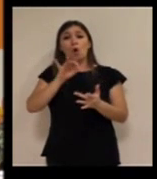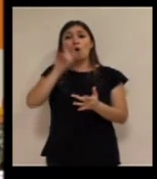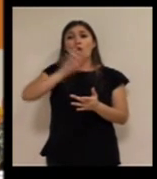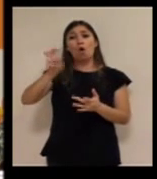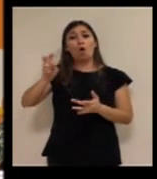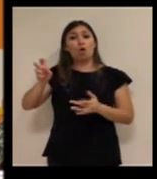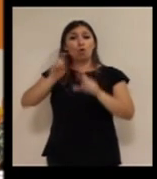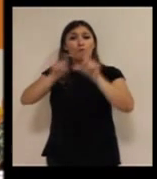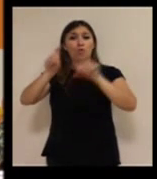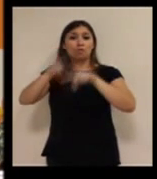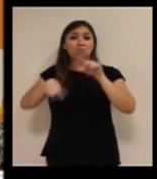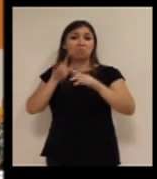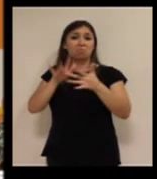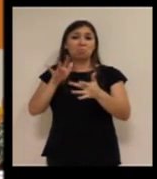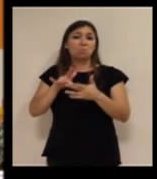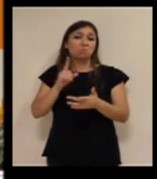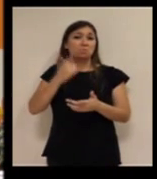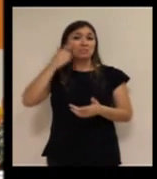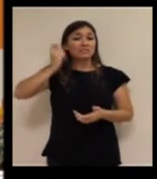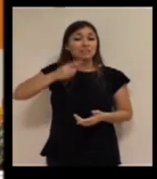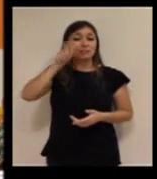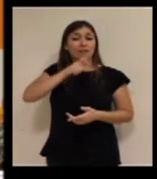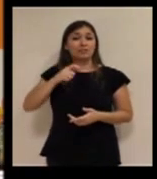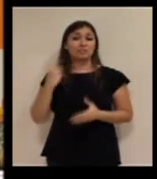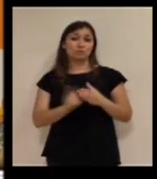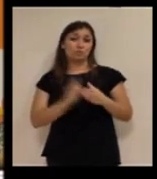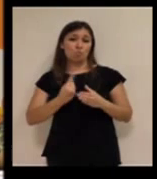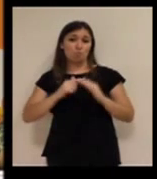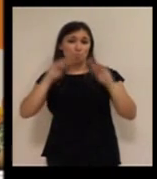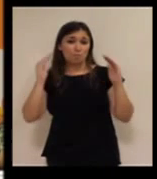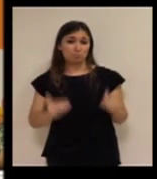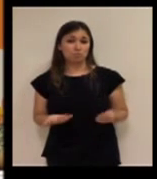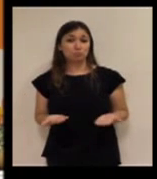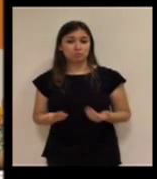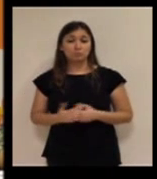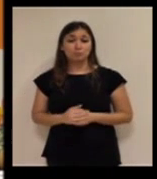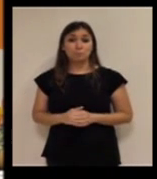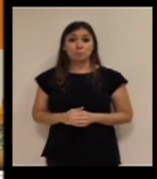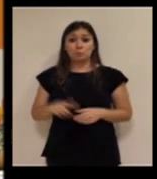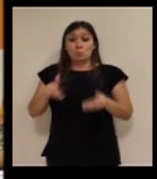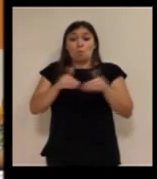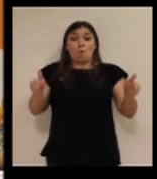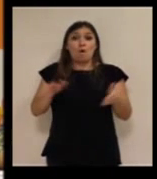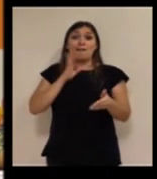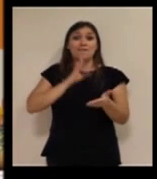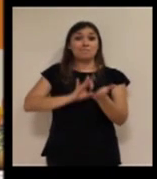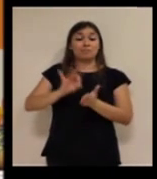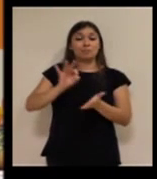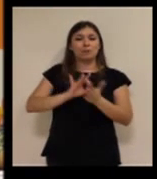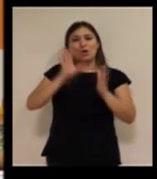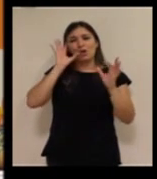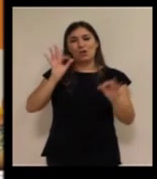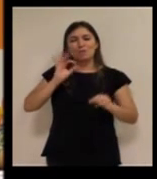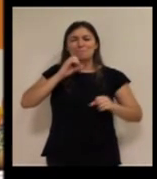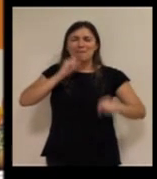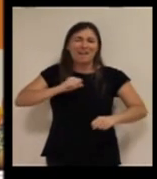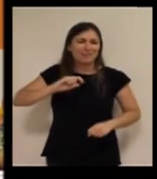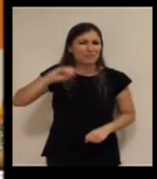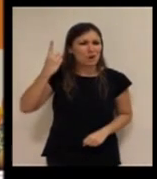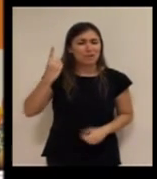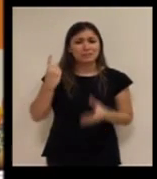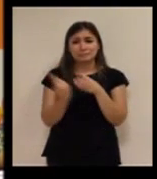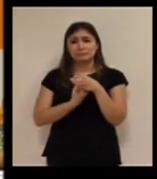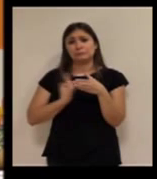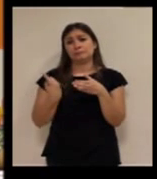actores y gente menos sola normalmente. Porque al principio de los tiempos evidentemente eran los más mayores, los más